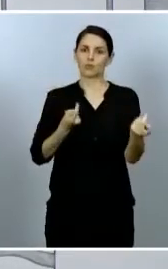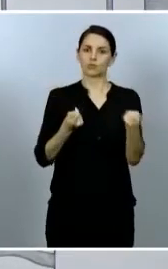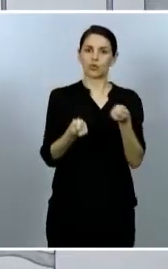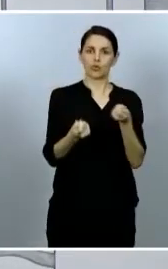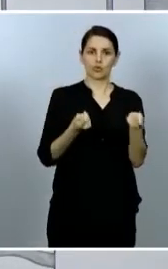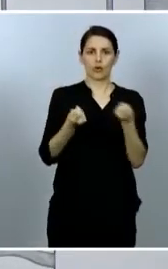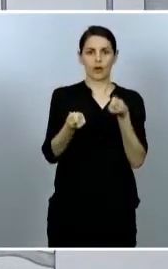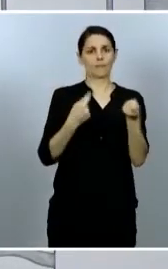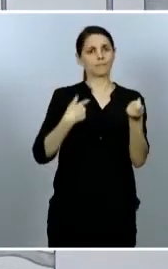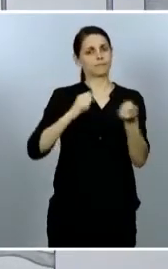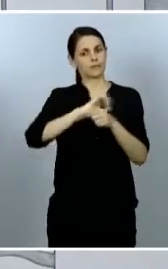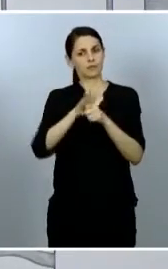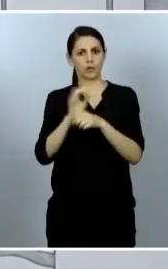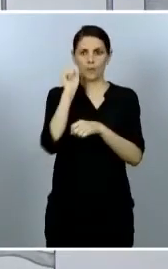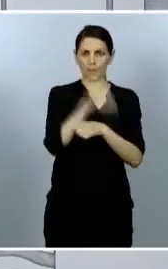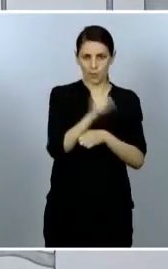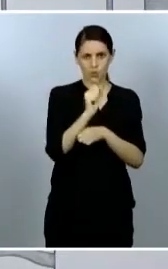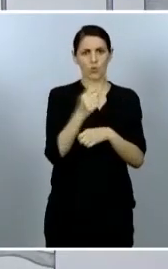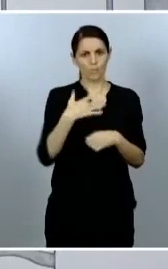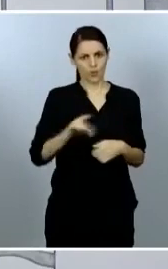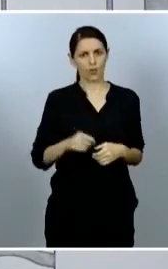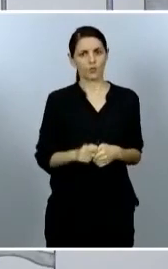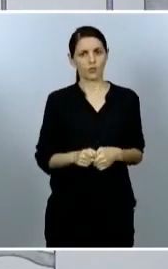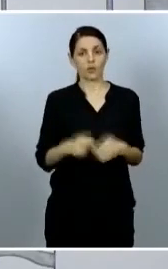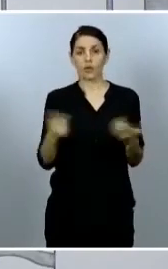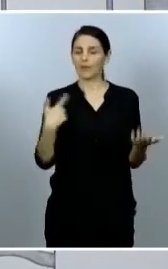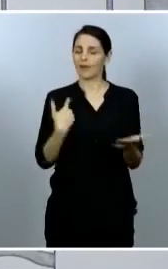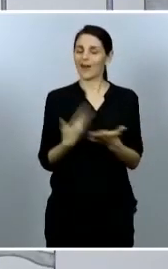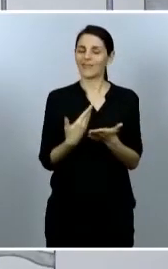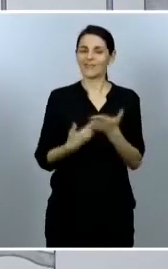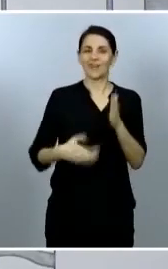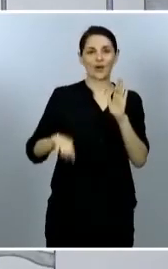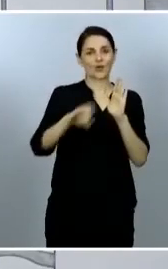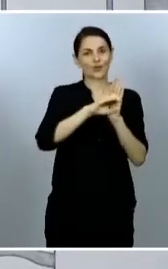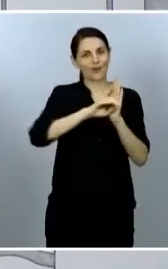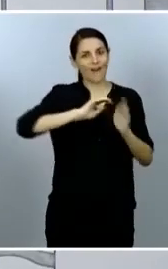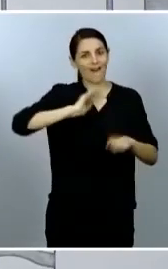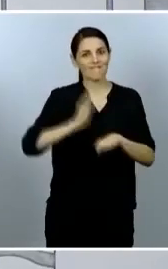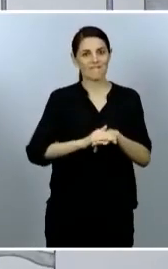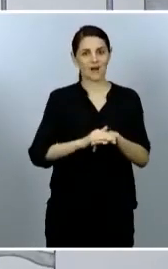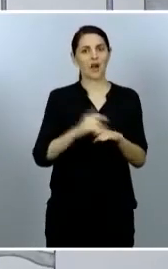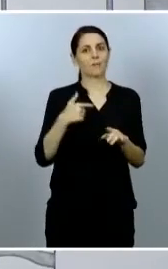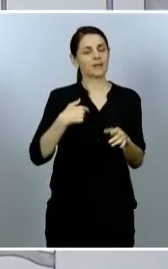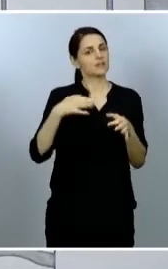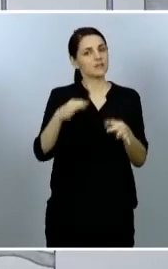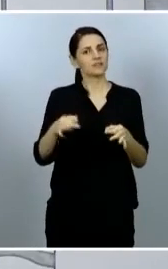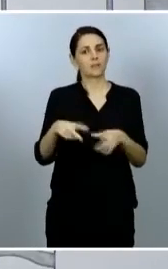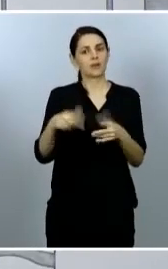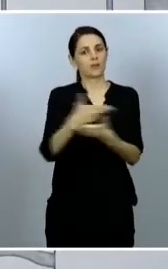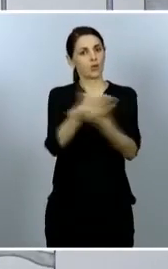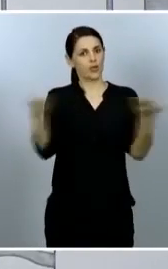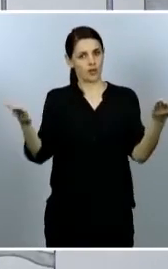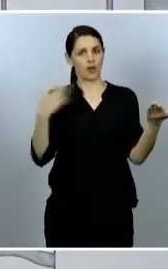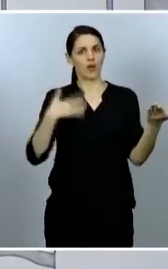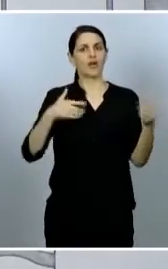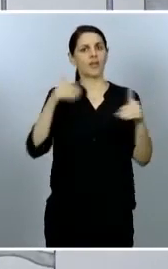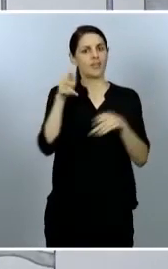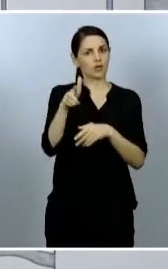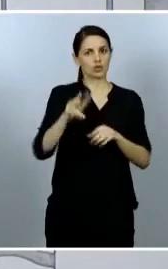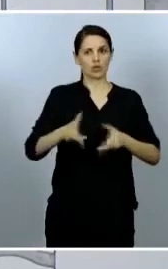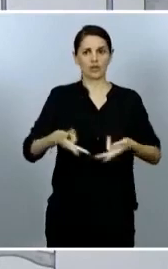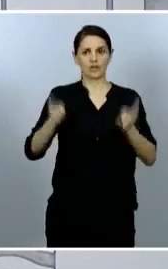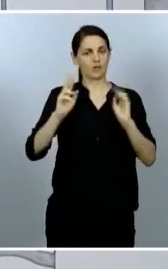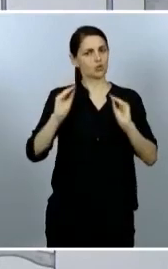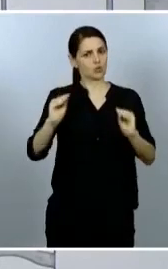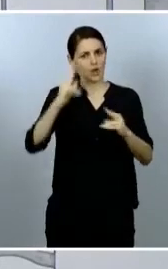con las máximas garantías constitucionales en los derechos y en las libertades de la ciudadanía. El único objetivo que ha